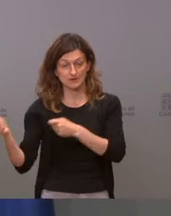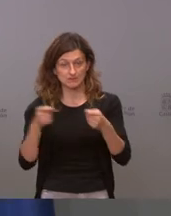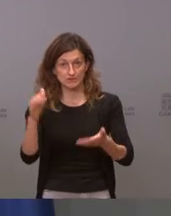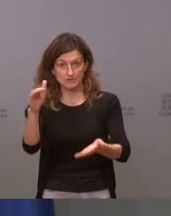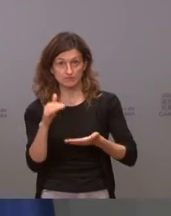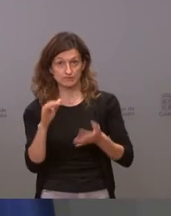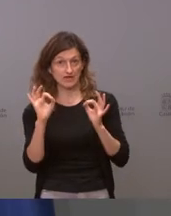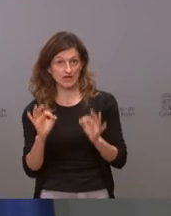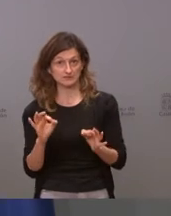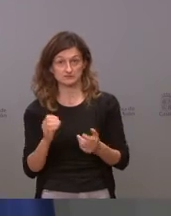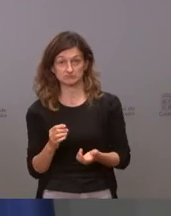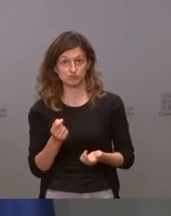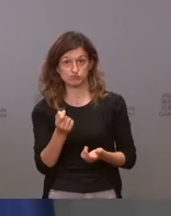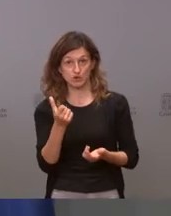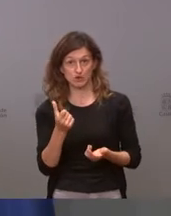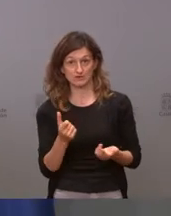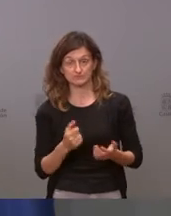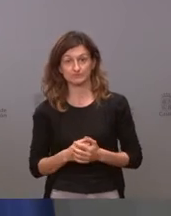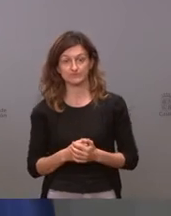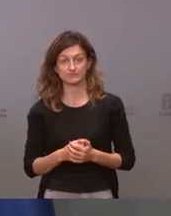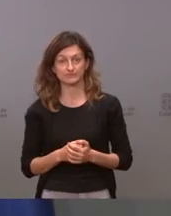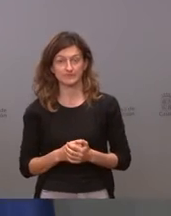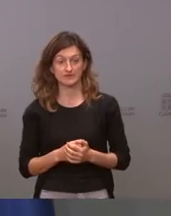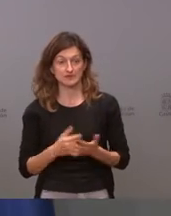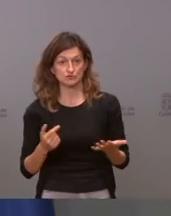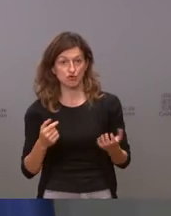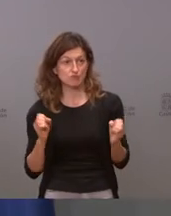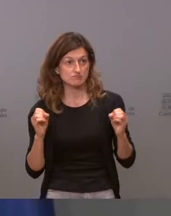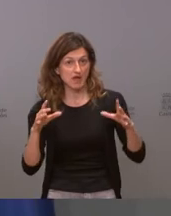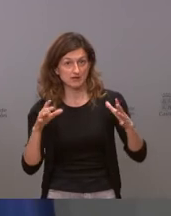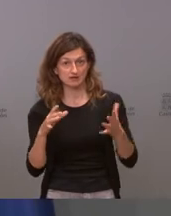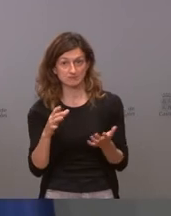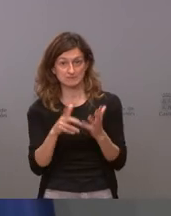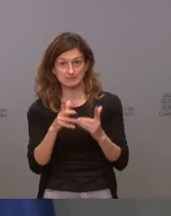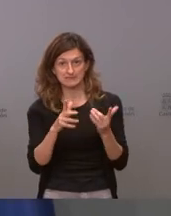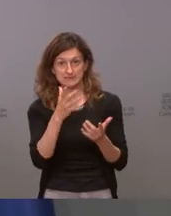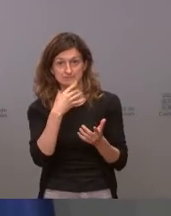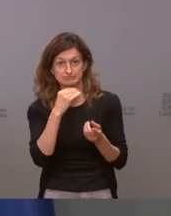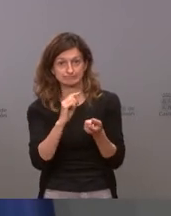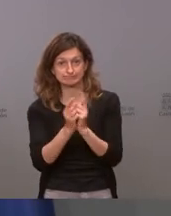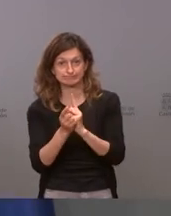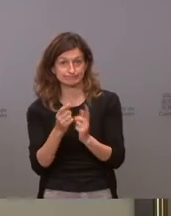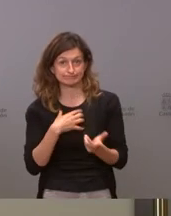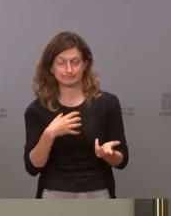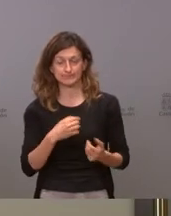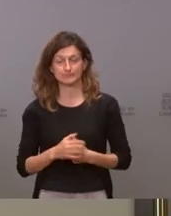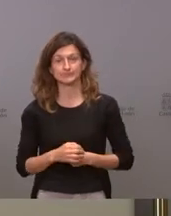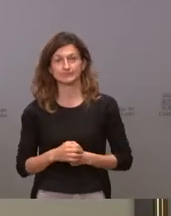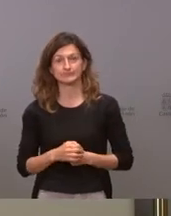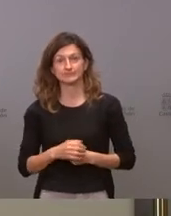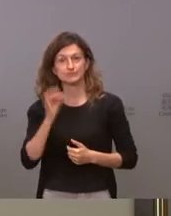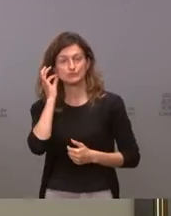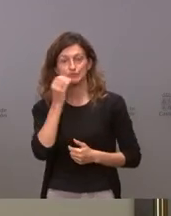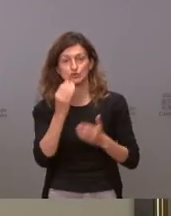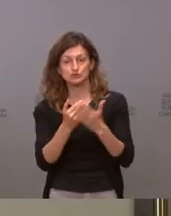y nosotros no podemos hacer maravillas con las matemáticas si hola buenos días yo tenía varias